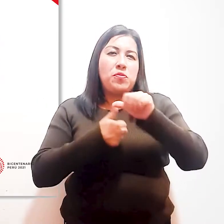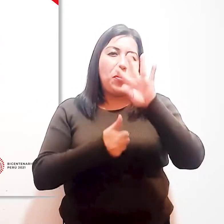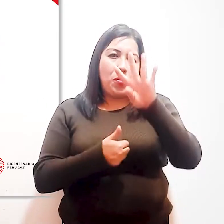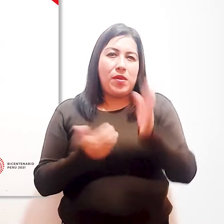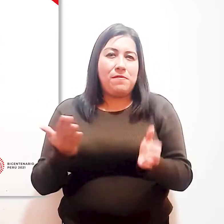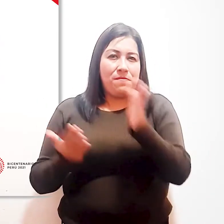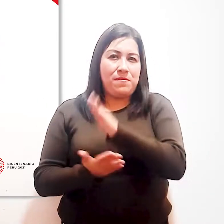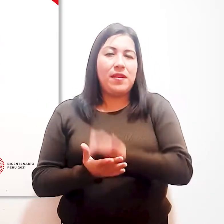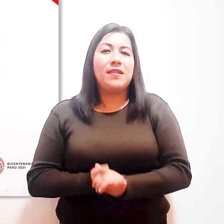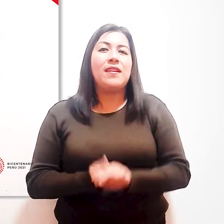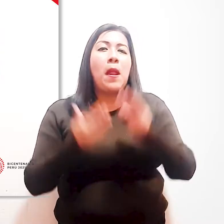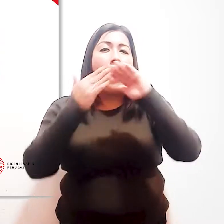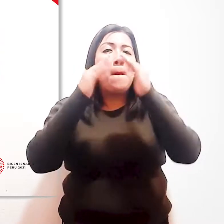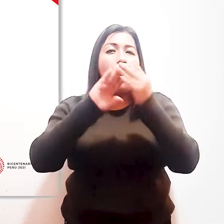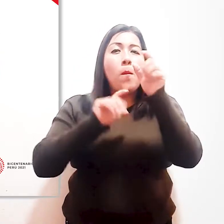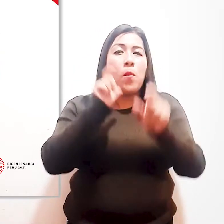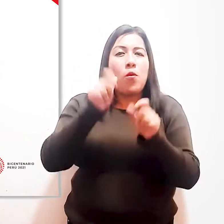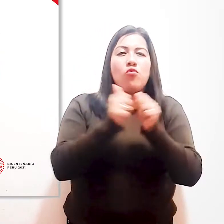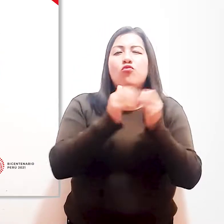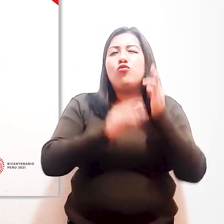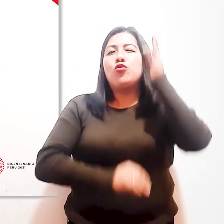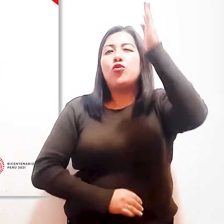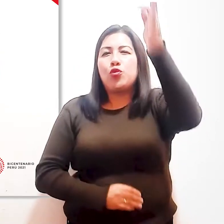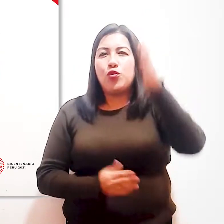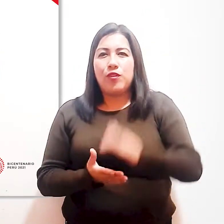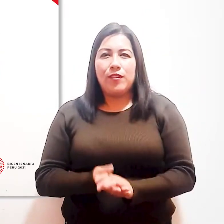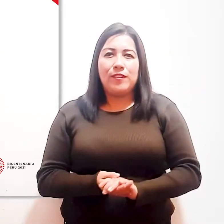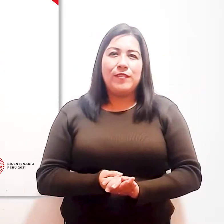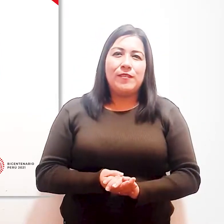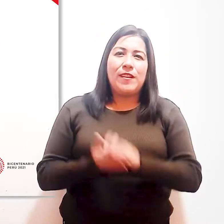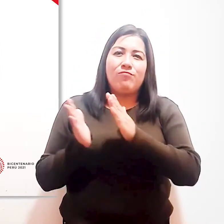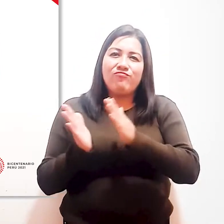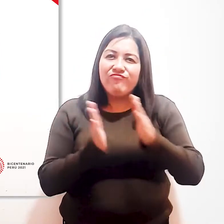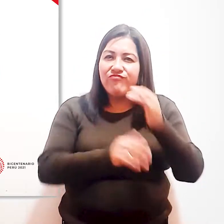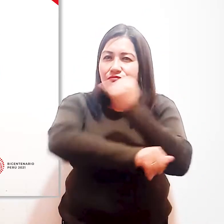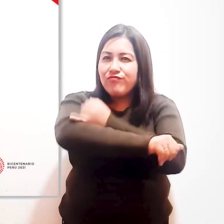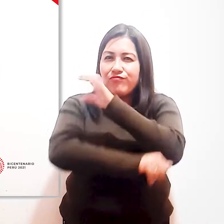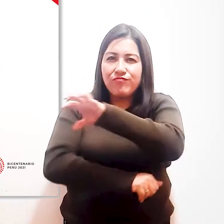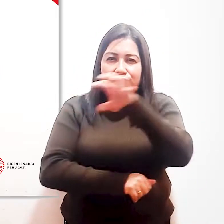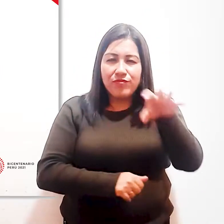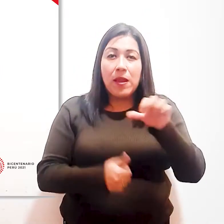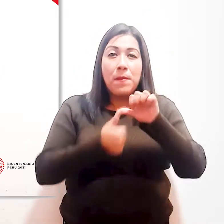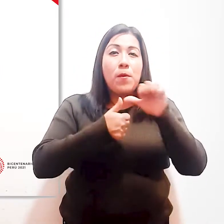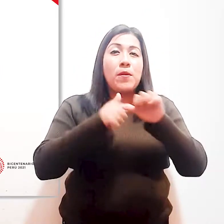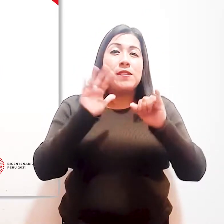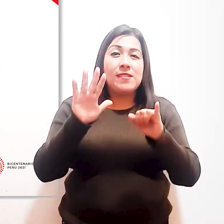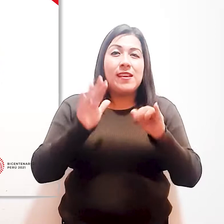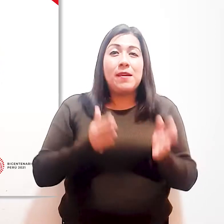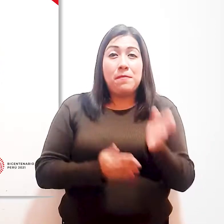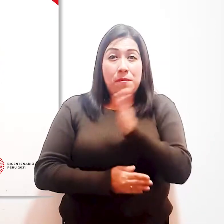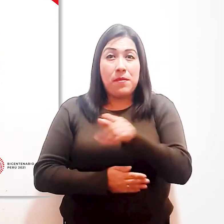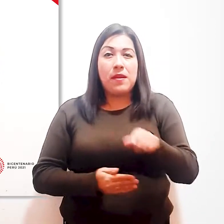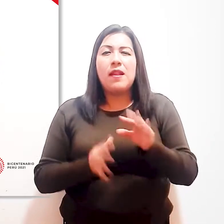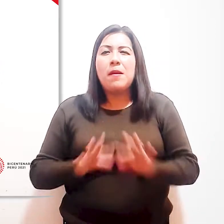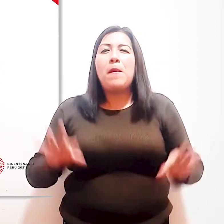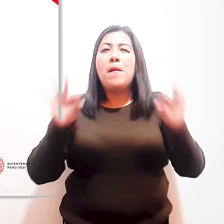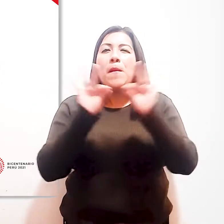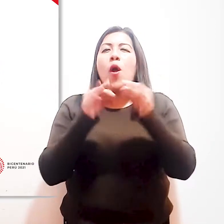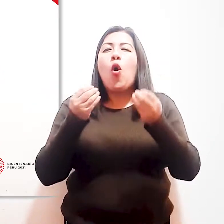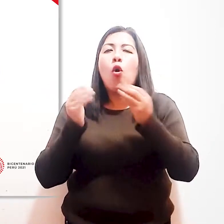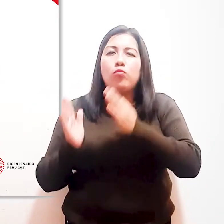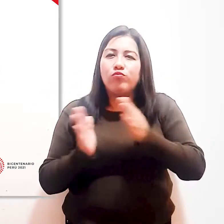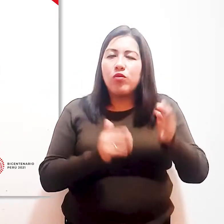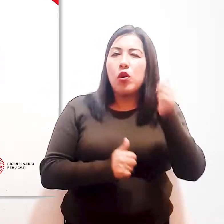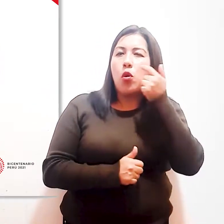4 una población con futuro gestión institucional. Página 6 la importancia en la gestión del